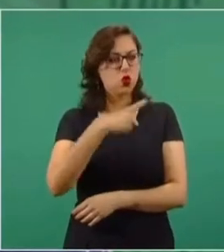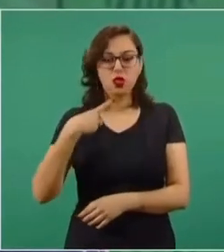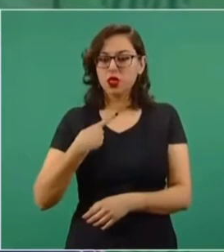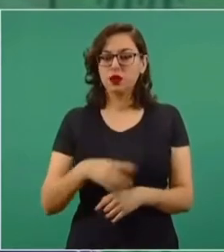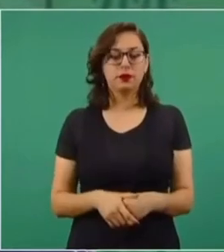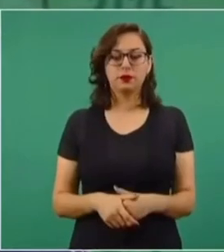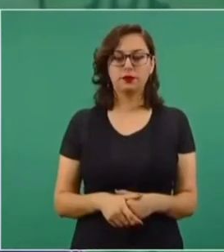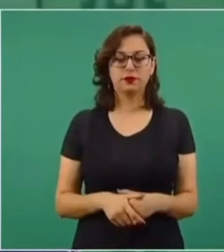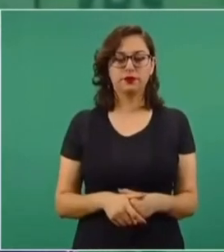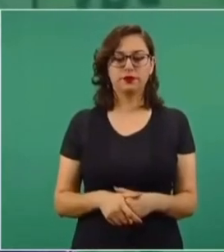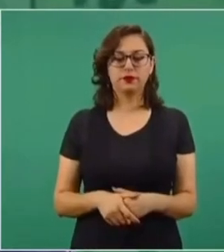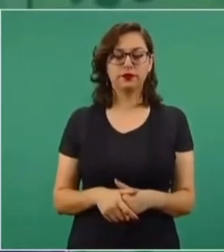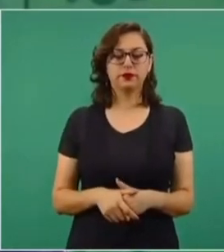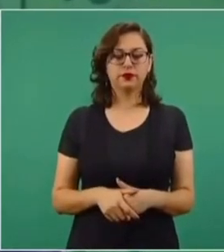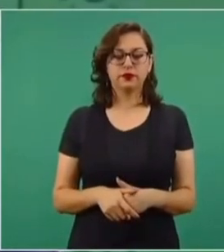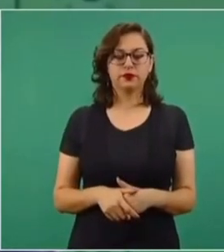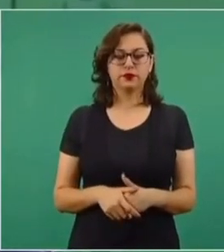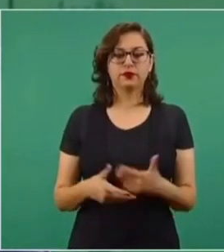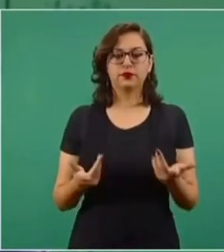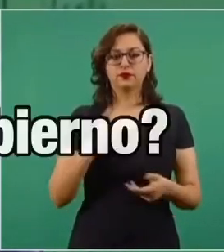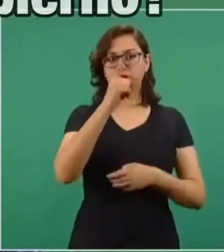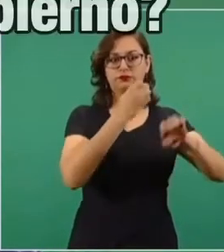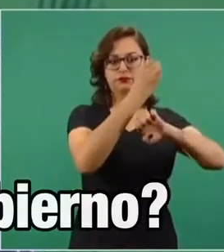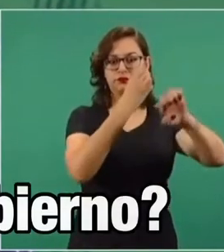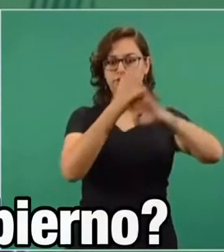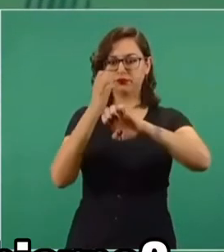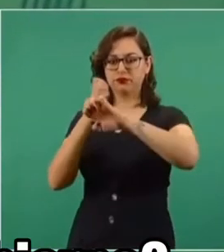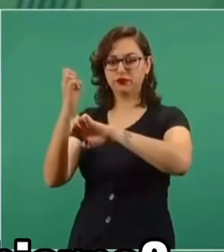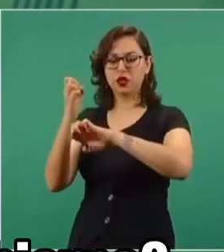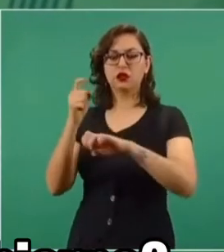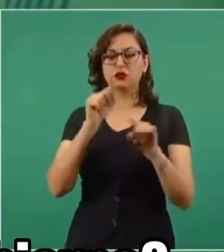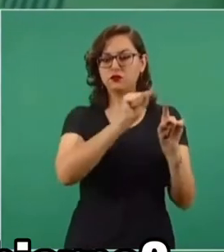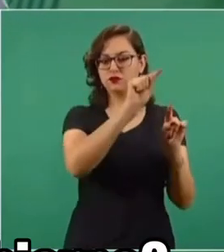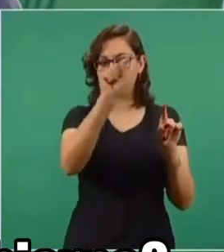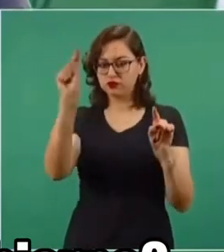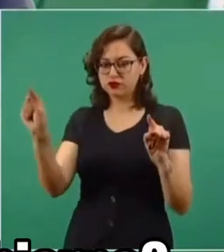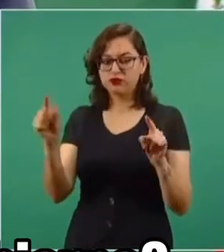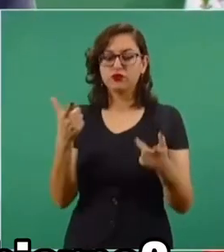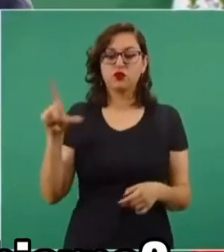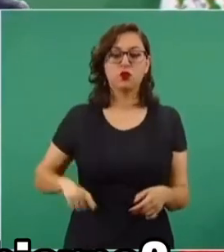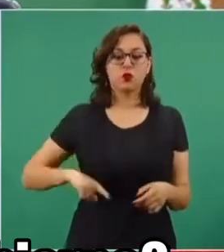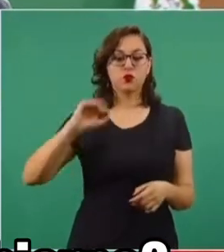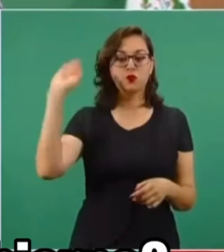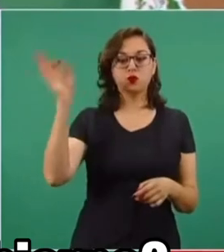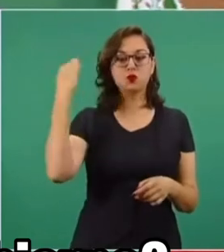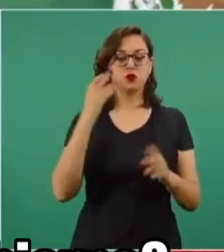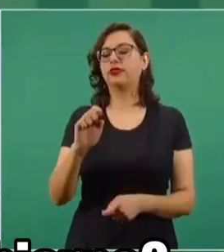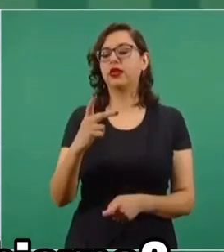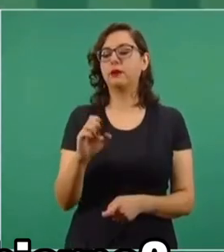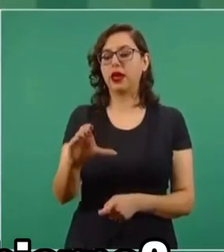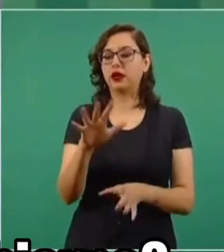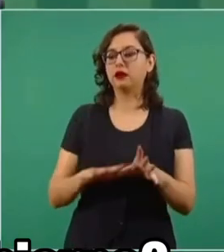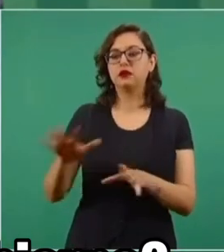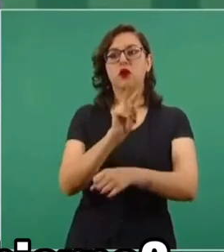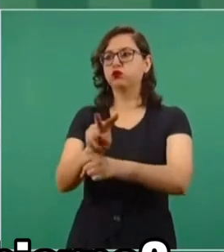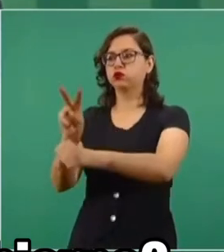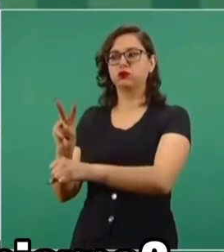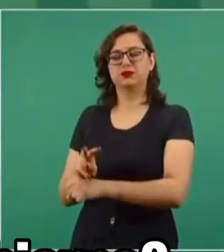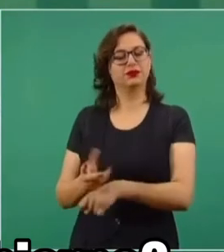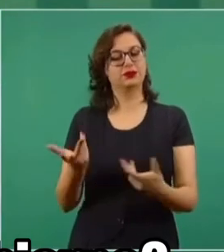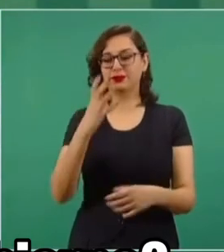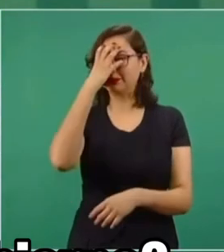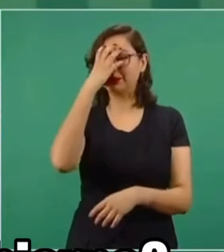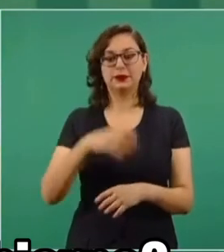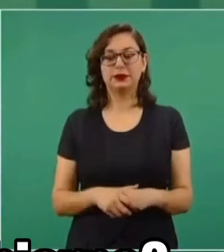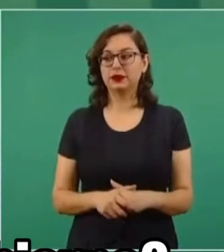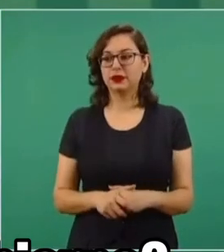enviara a los estados a funcionarios del gobierno federal, como se hacía. Entonces esas cosas no deben